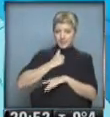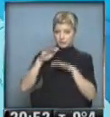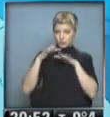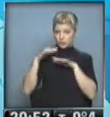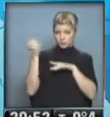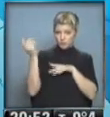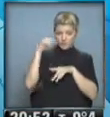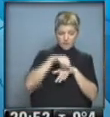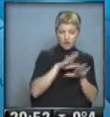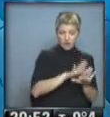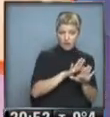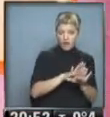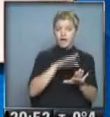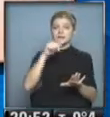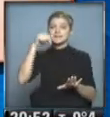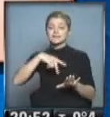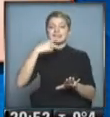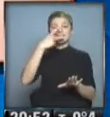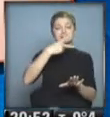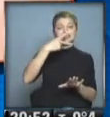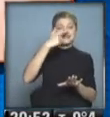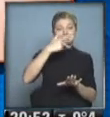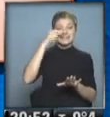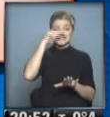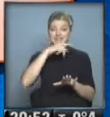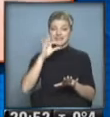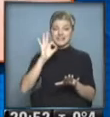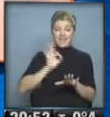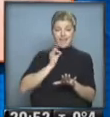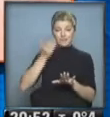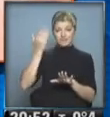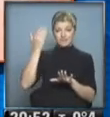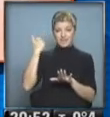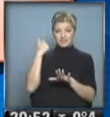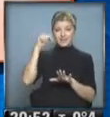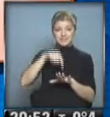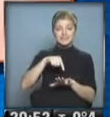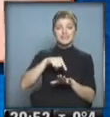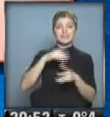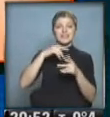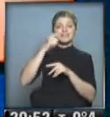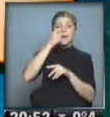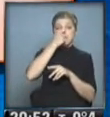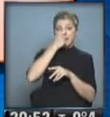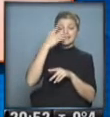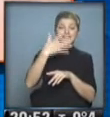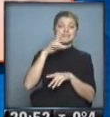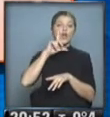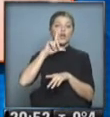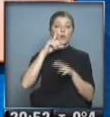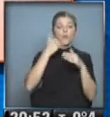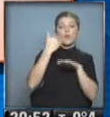37 años de la noche del apagón. El 25 de julio se realizará una marcha desde Calilegua hasta